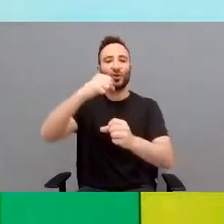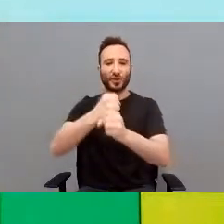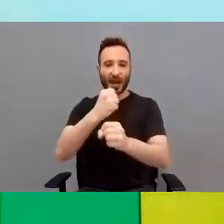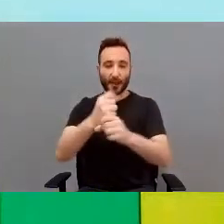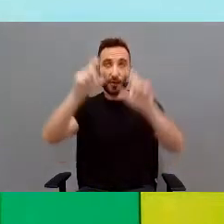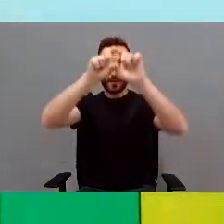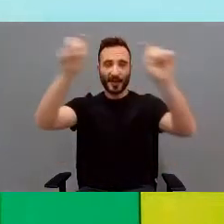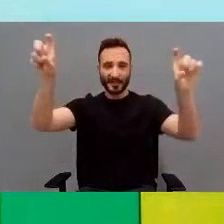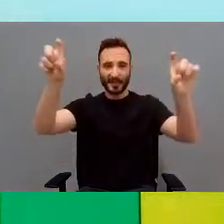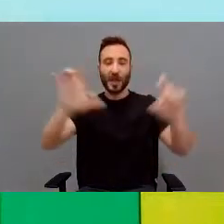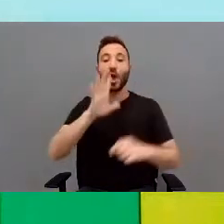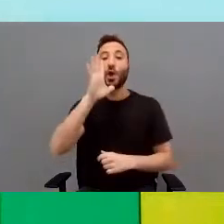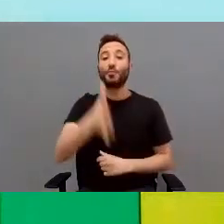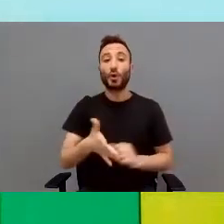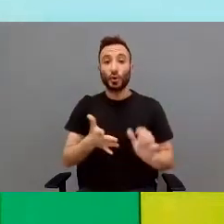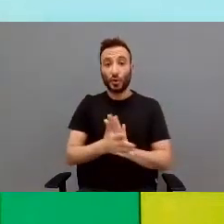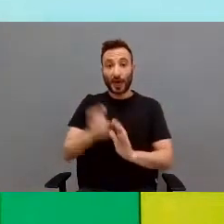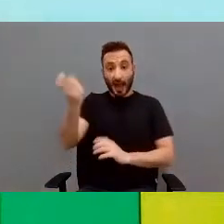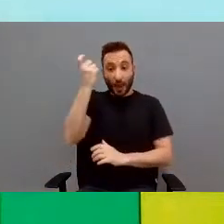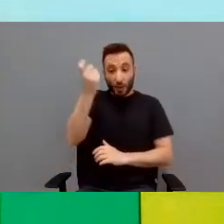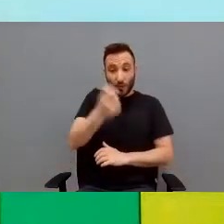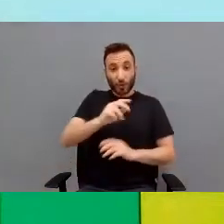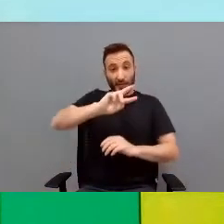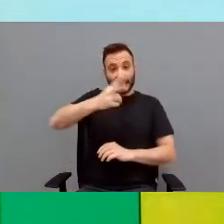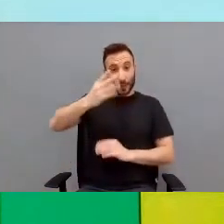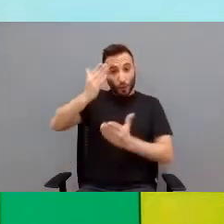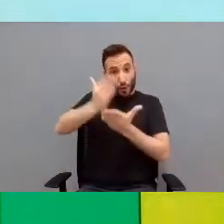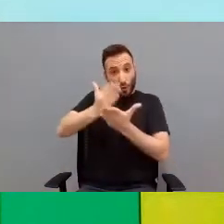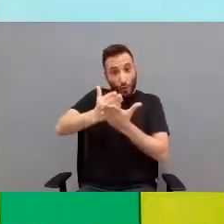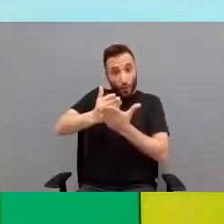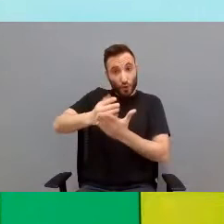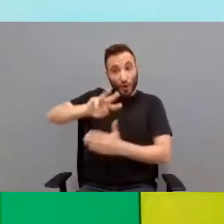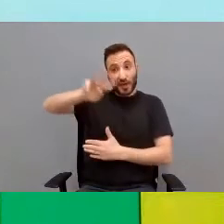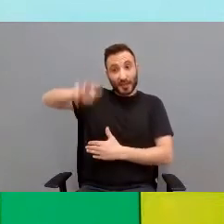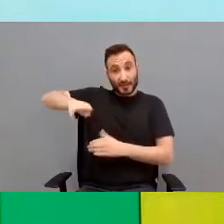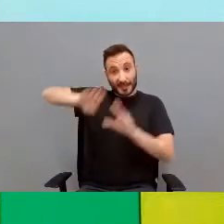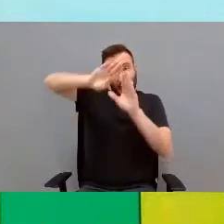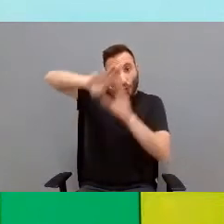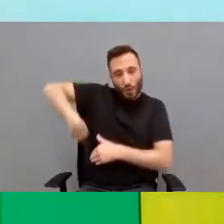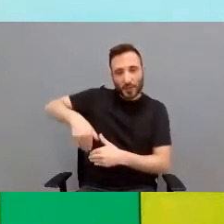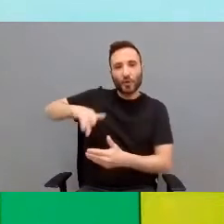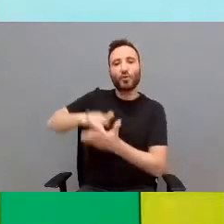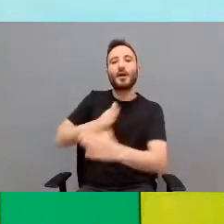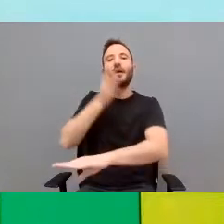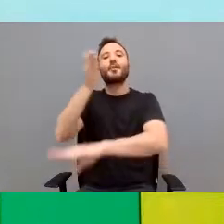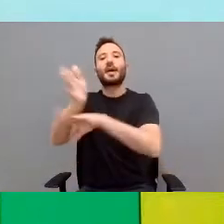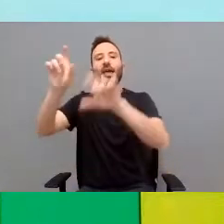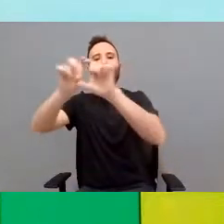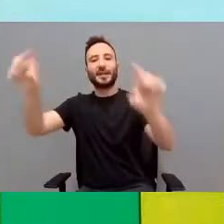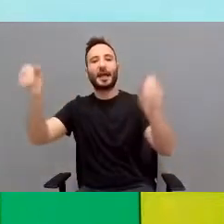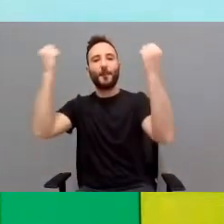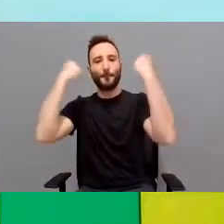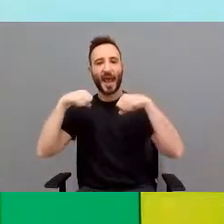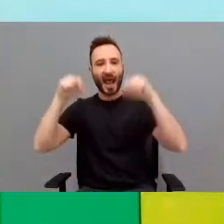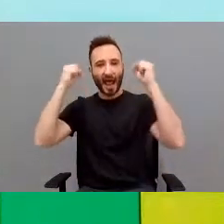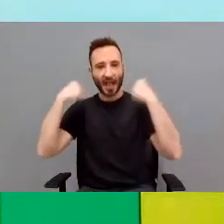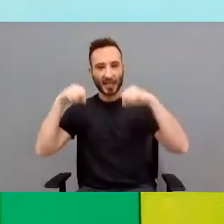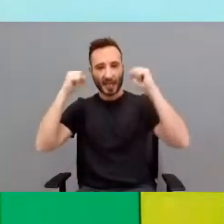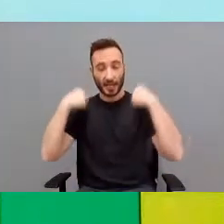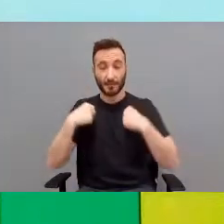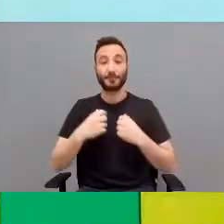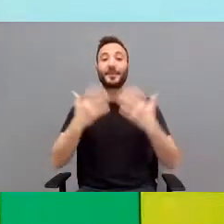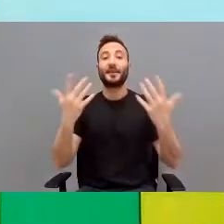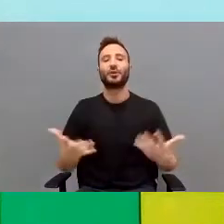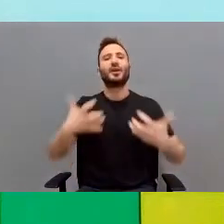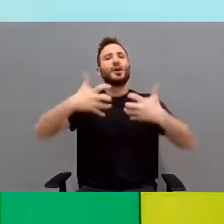ya que los alumnos, durante el último trimestre del segundo curso, realizan prácticas en empresas con la asociación de convenio. En